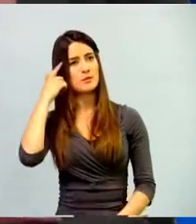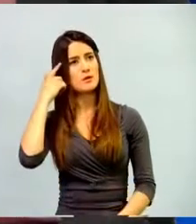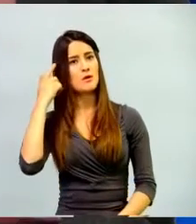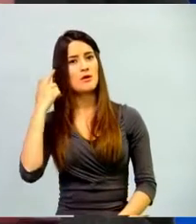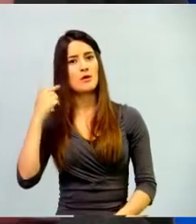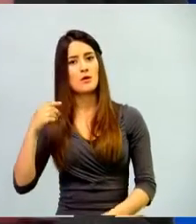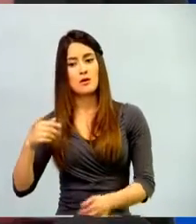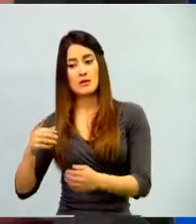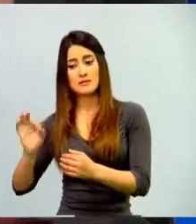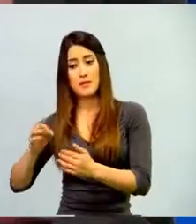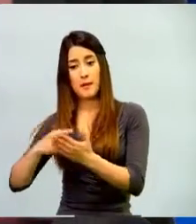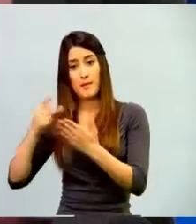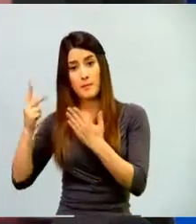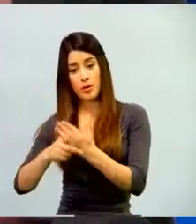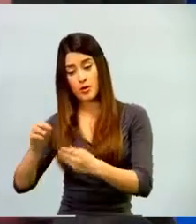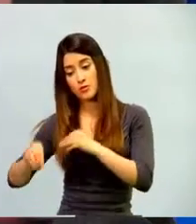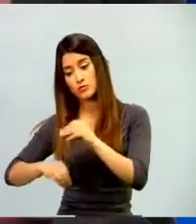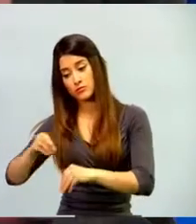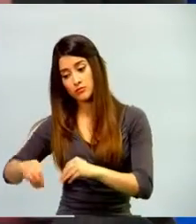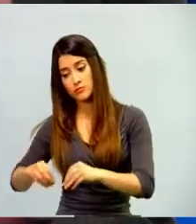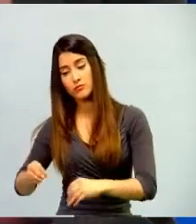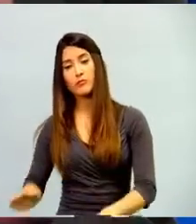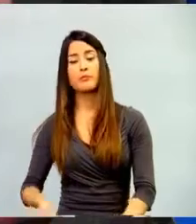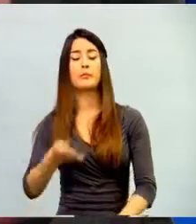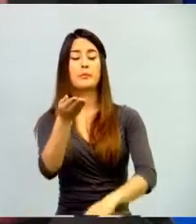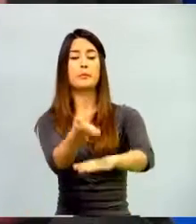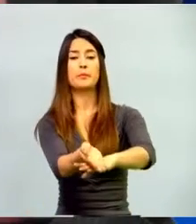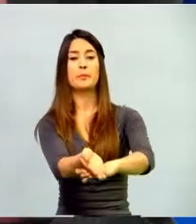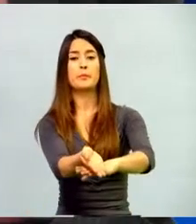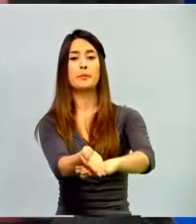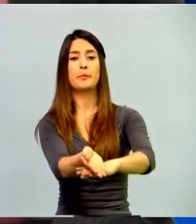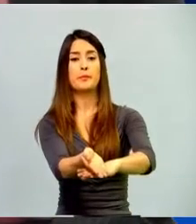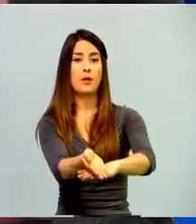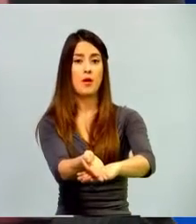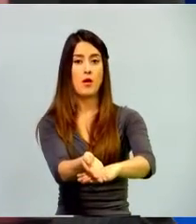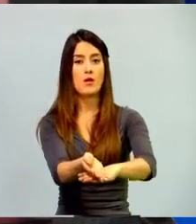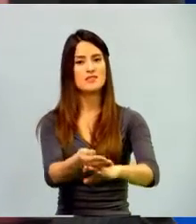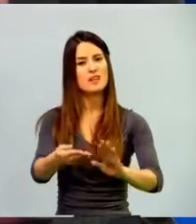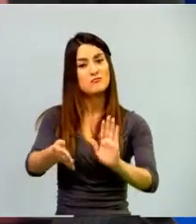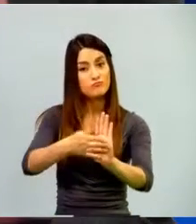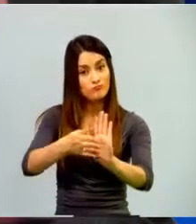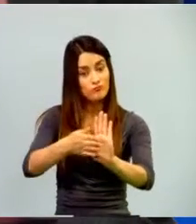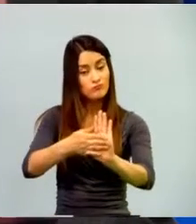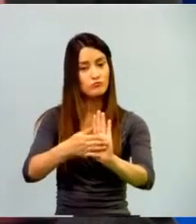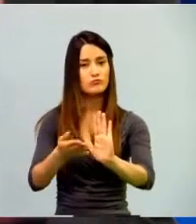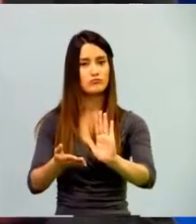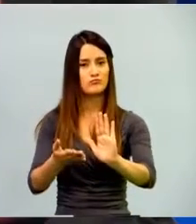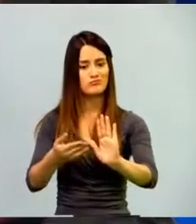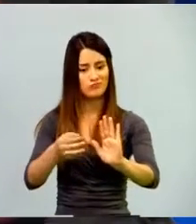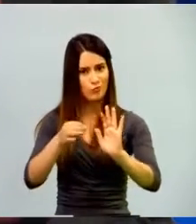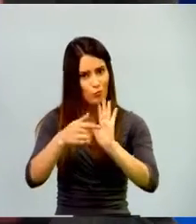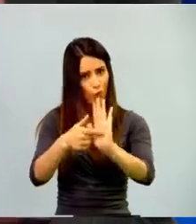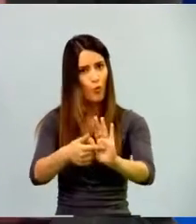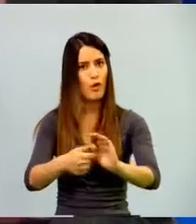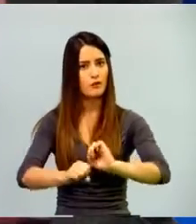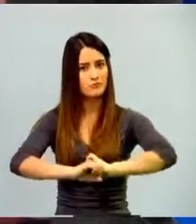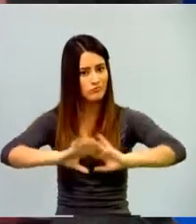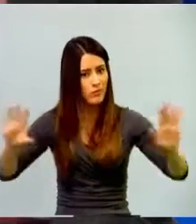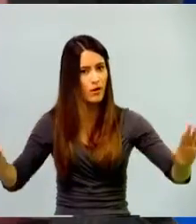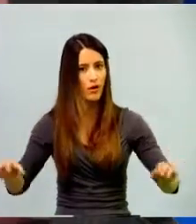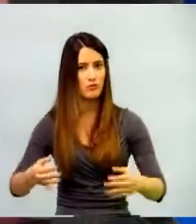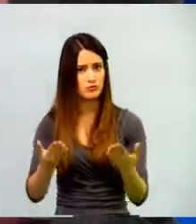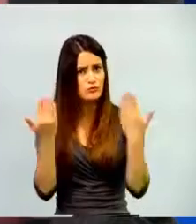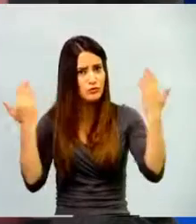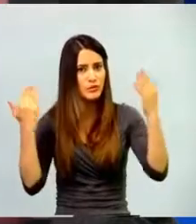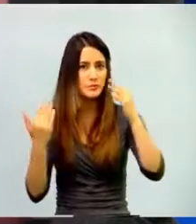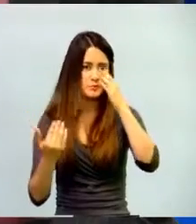unos proyectos que generalmente son complejos, son complejos, tradicionalmente ha sido complejo y costoso, muchas veces. Yo